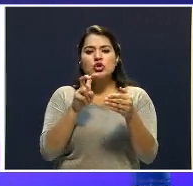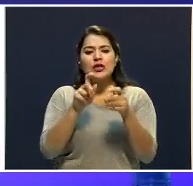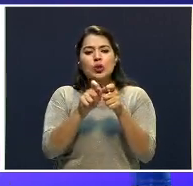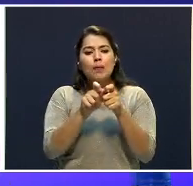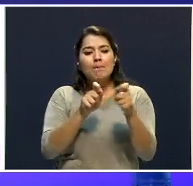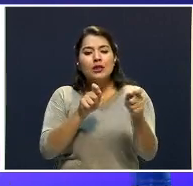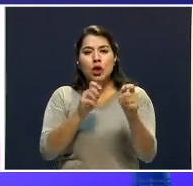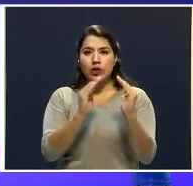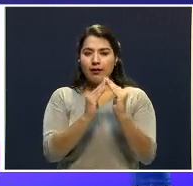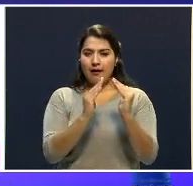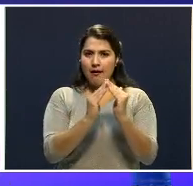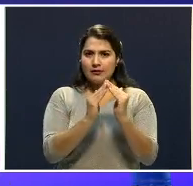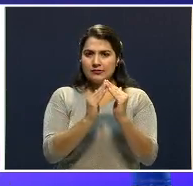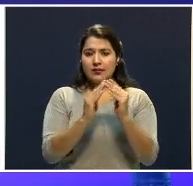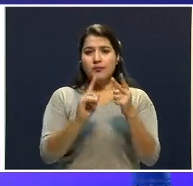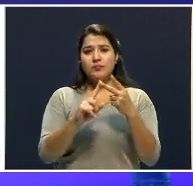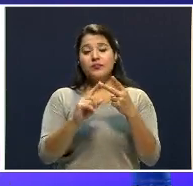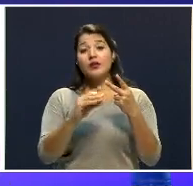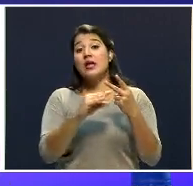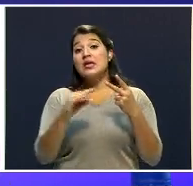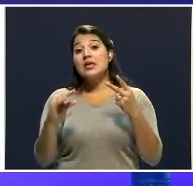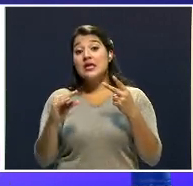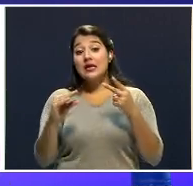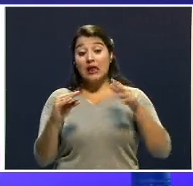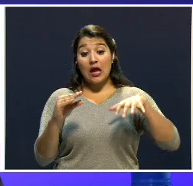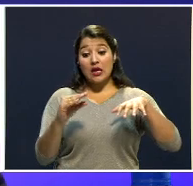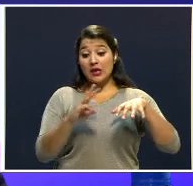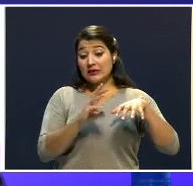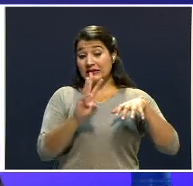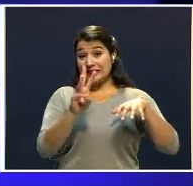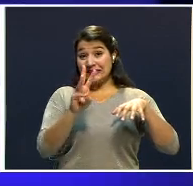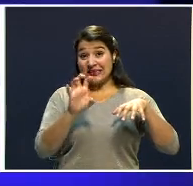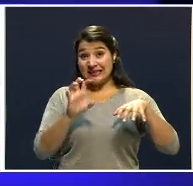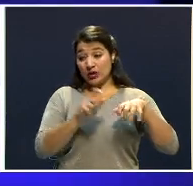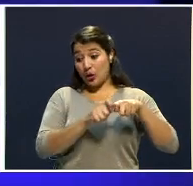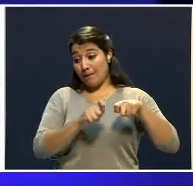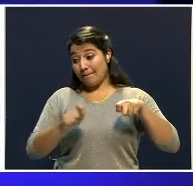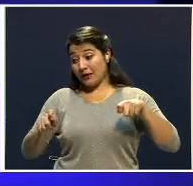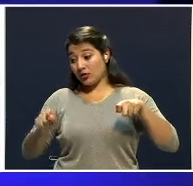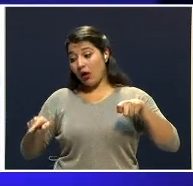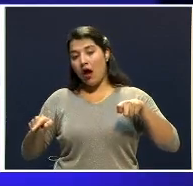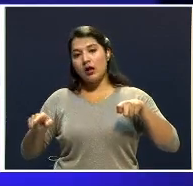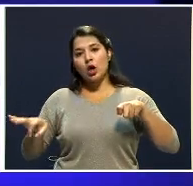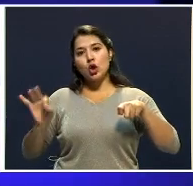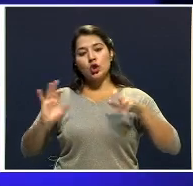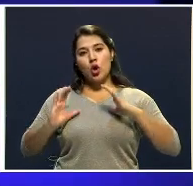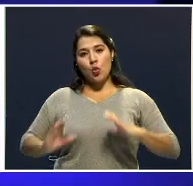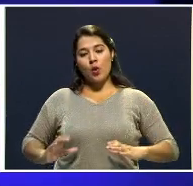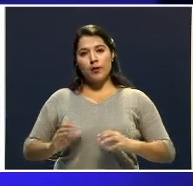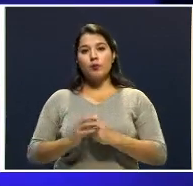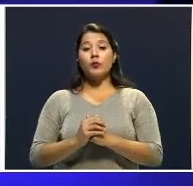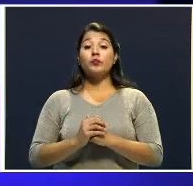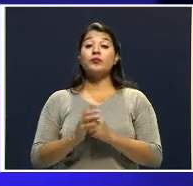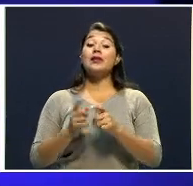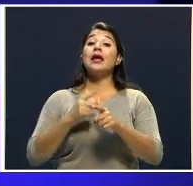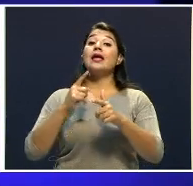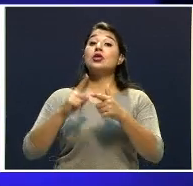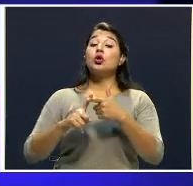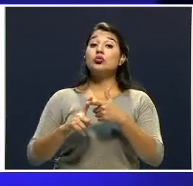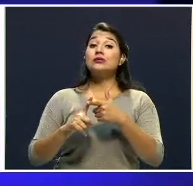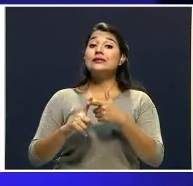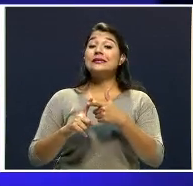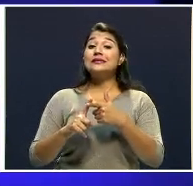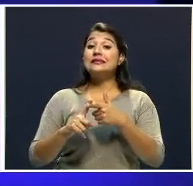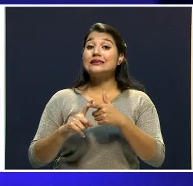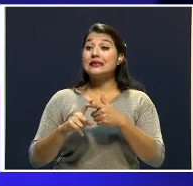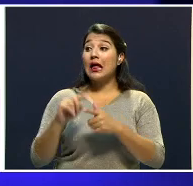600 metros del lugar donde después va a aparecer el cuerpo. La niña volvía del colegio, atraviesa ese portón y